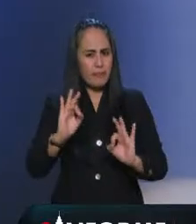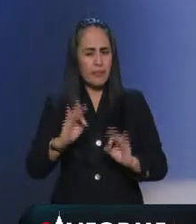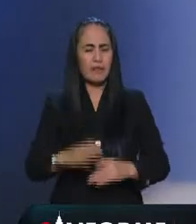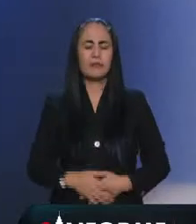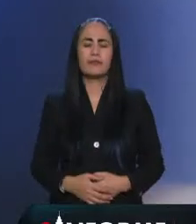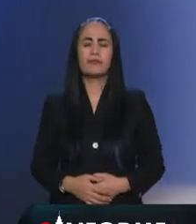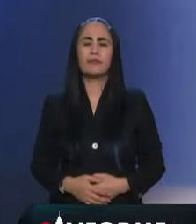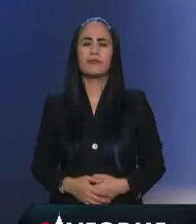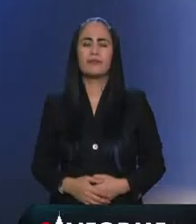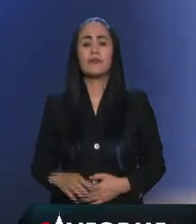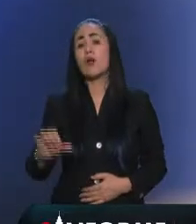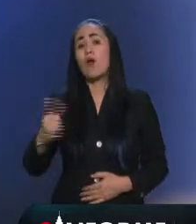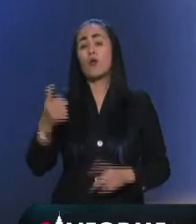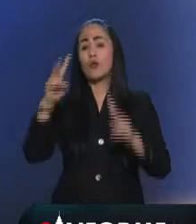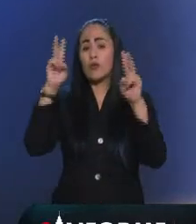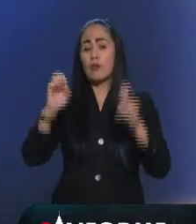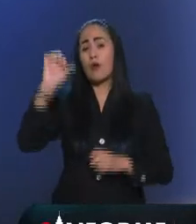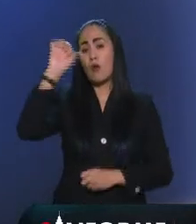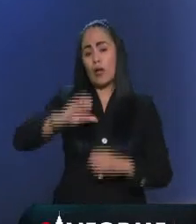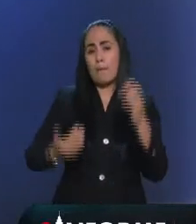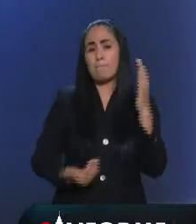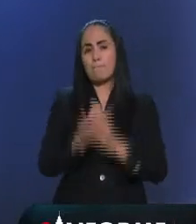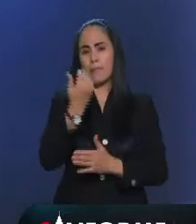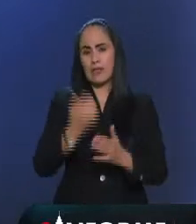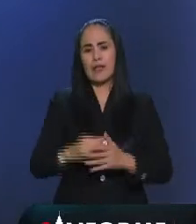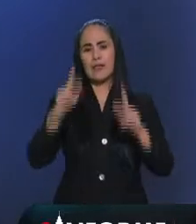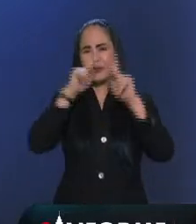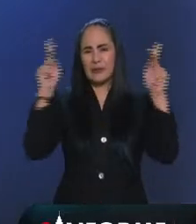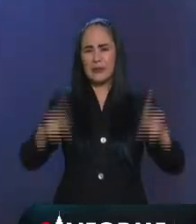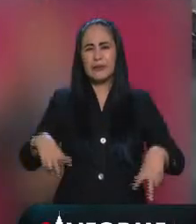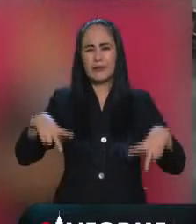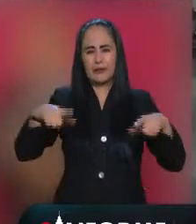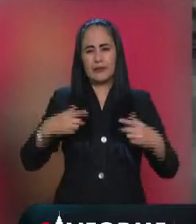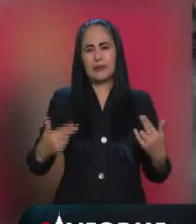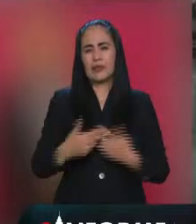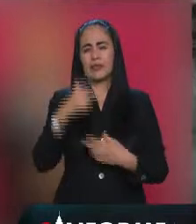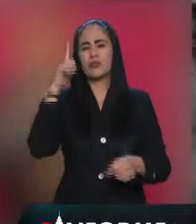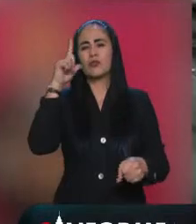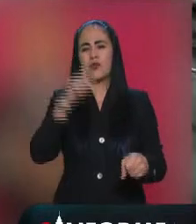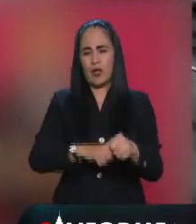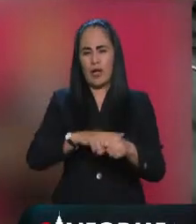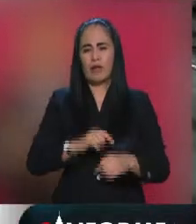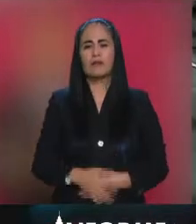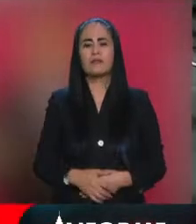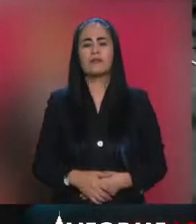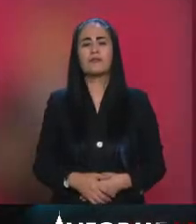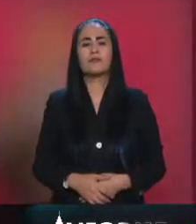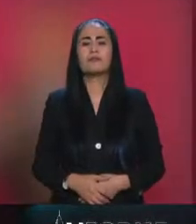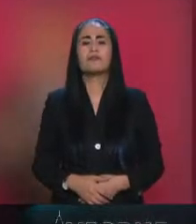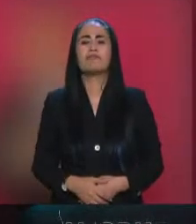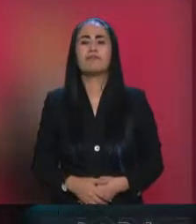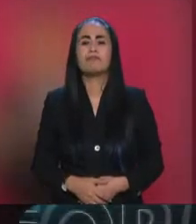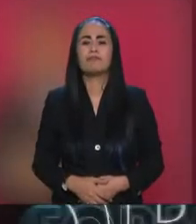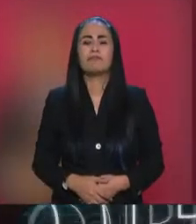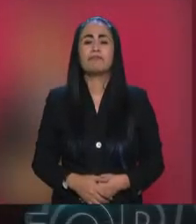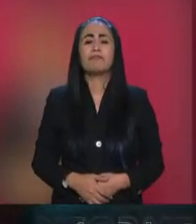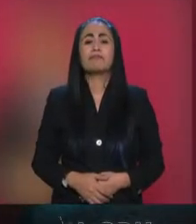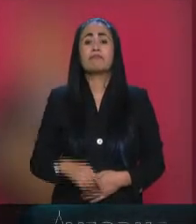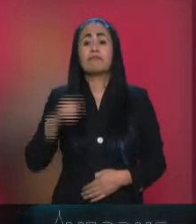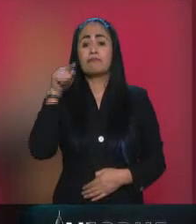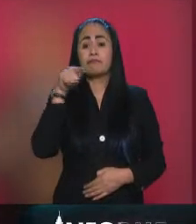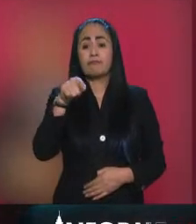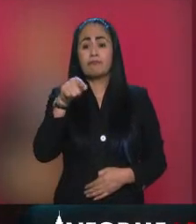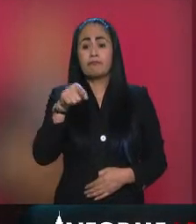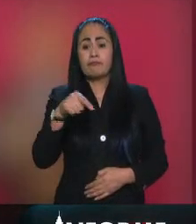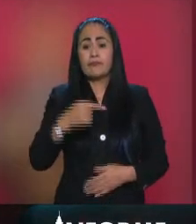En otro tema esta mañana en Palacio Nacional el presidente López Obrador reiteró que de cara a la sucesión presidencial la figura del tapado